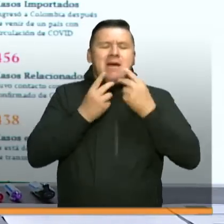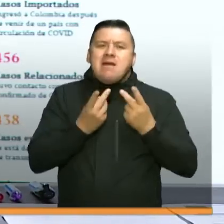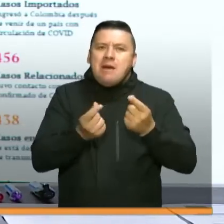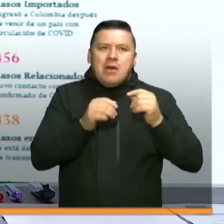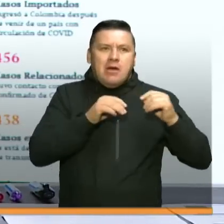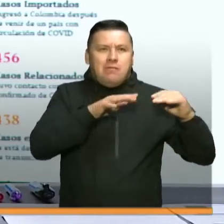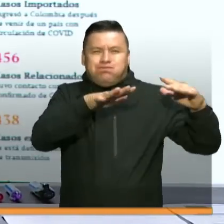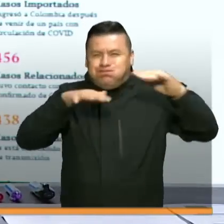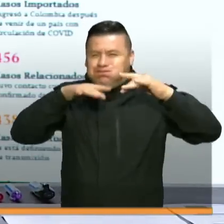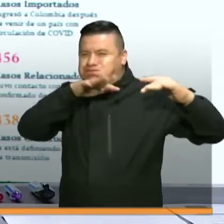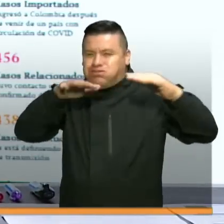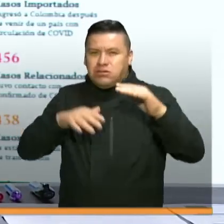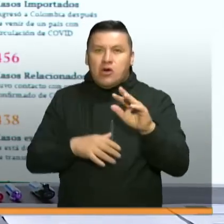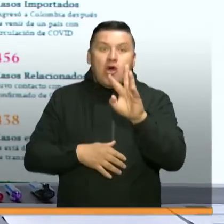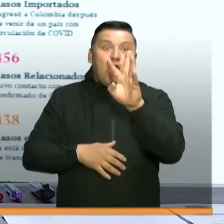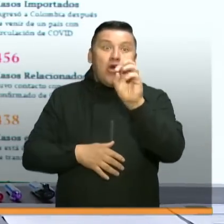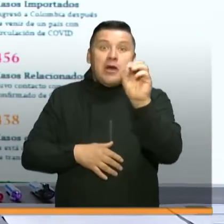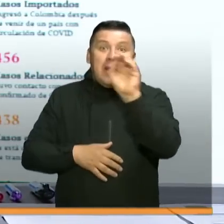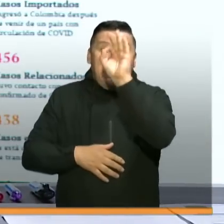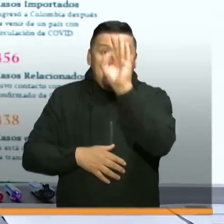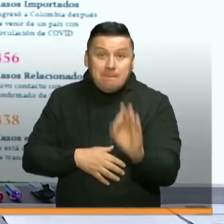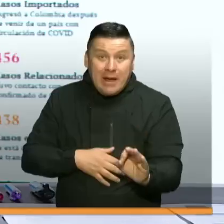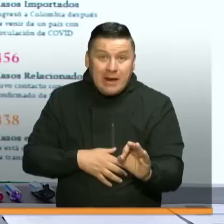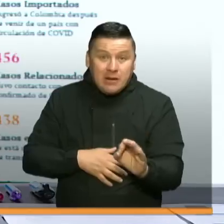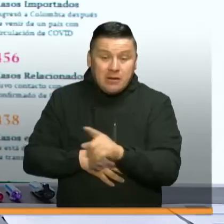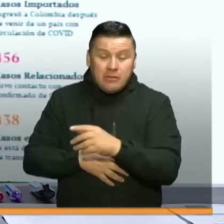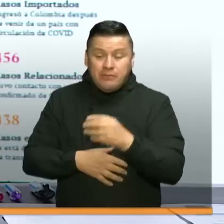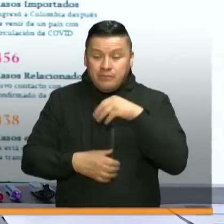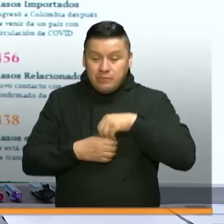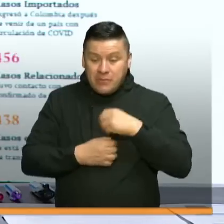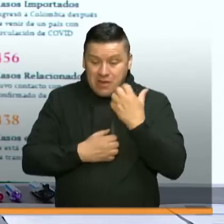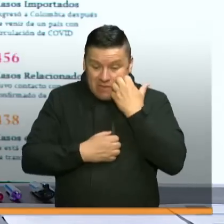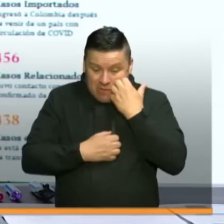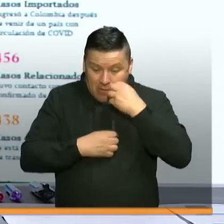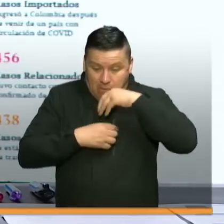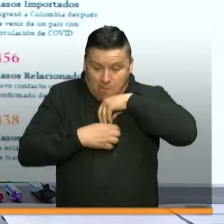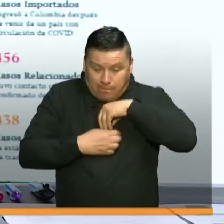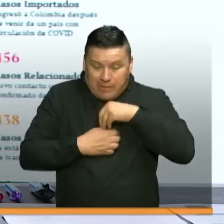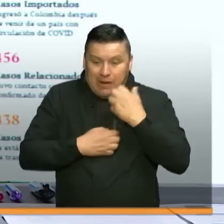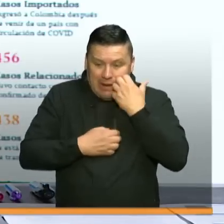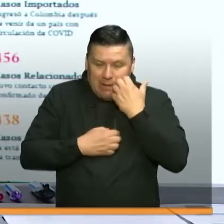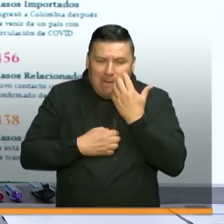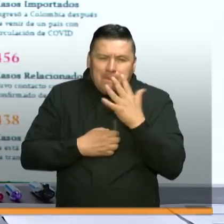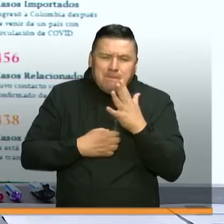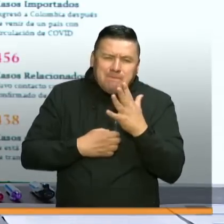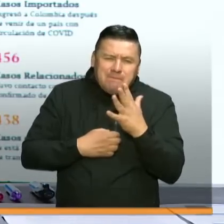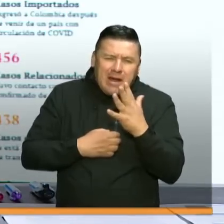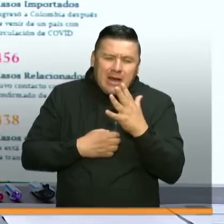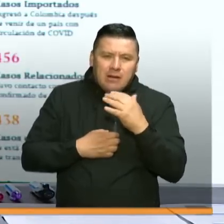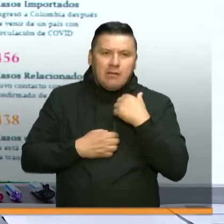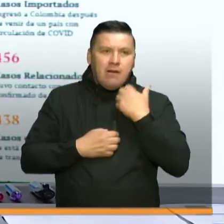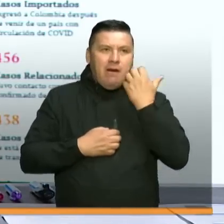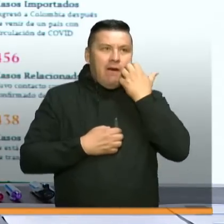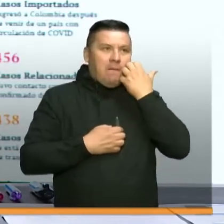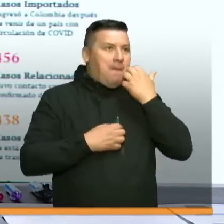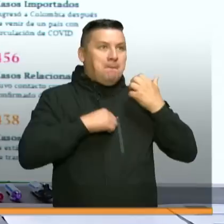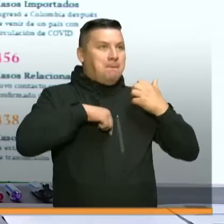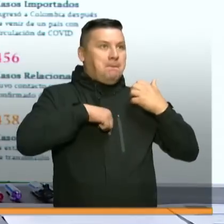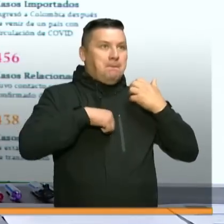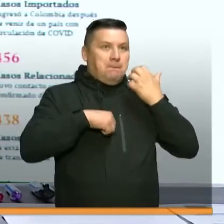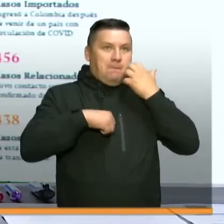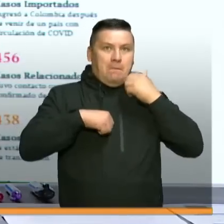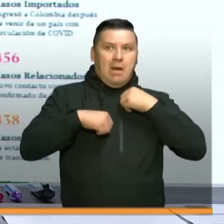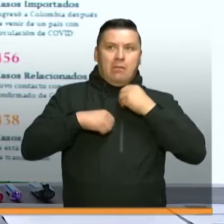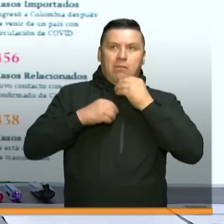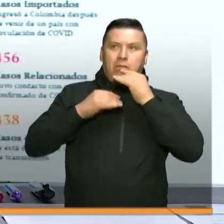rápido. 80% de las personas que son portadoras de este virus son en promedio asintomáticos. Fuera